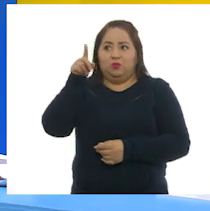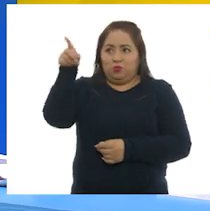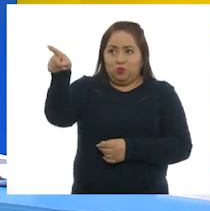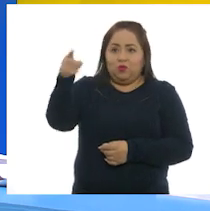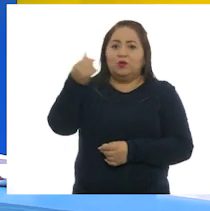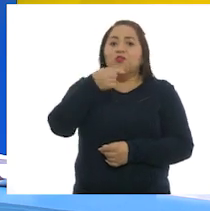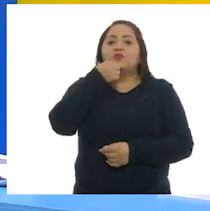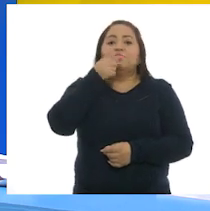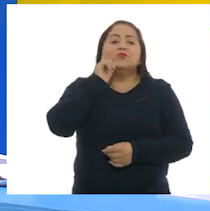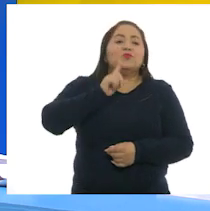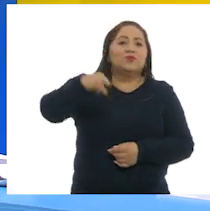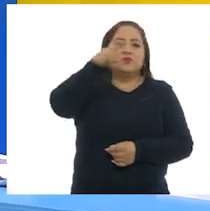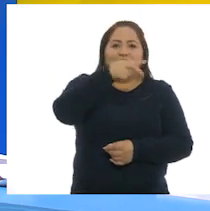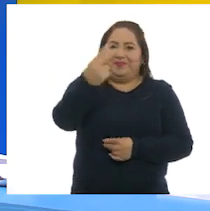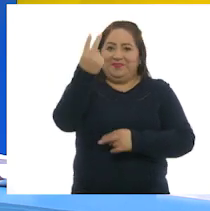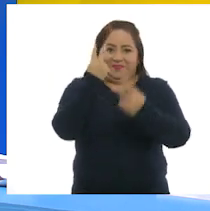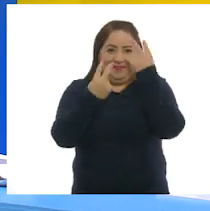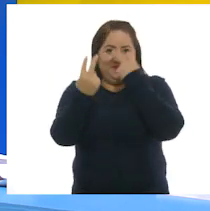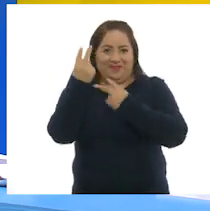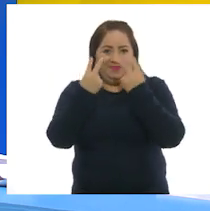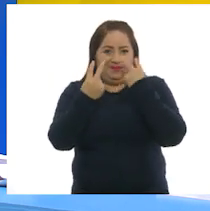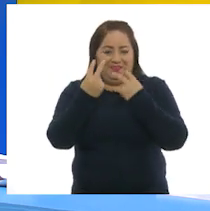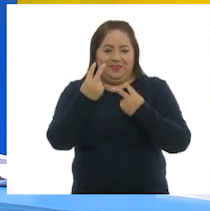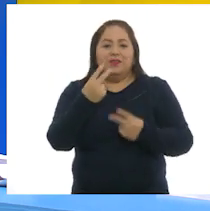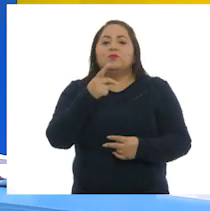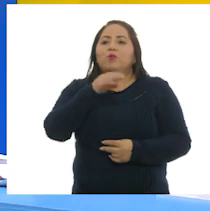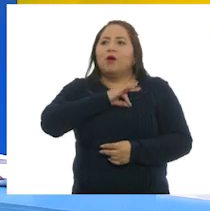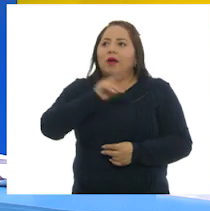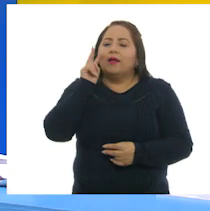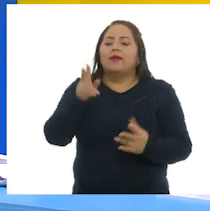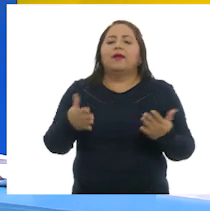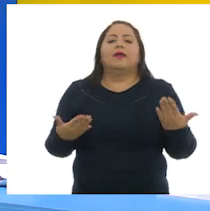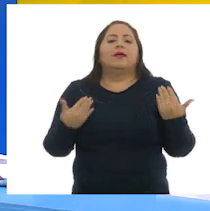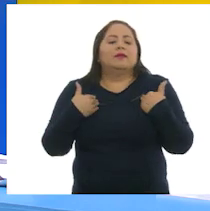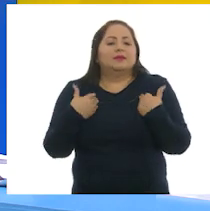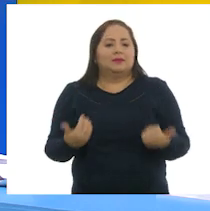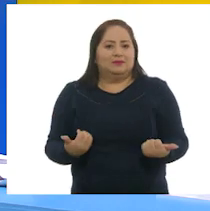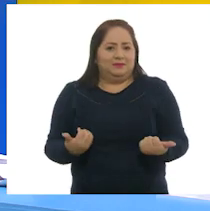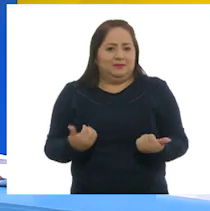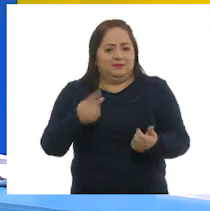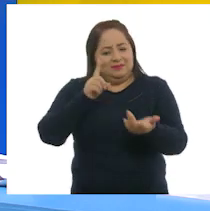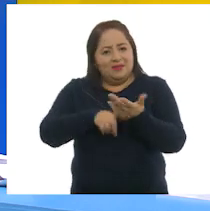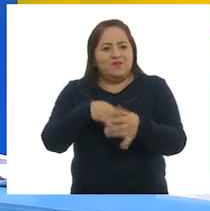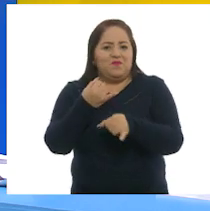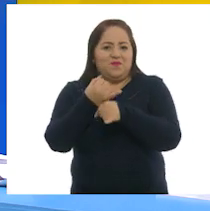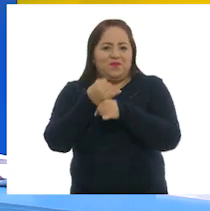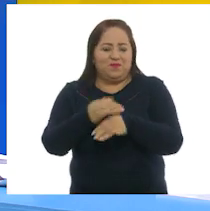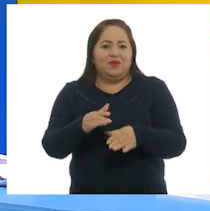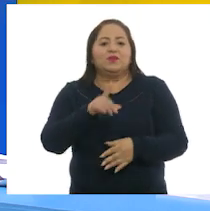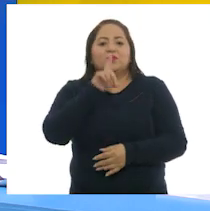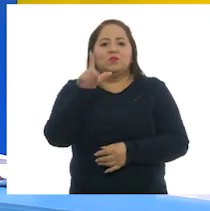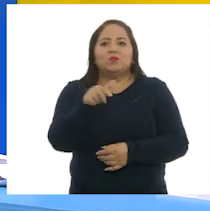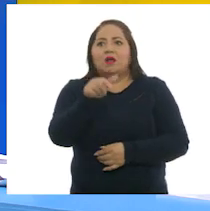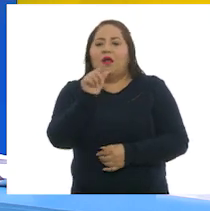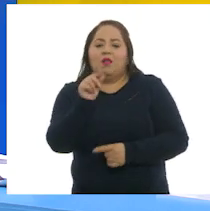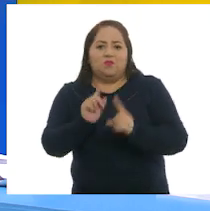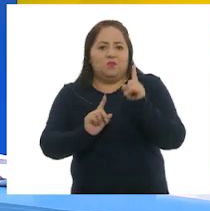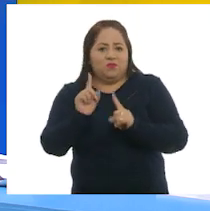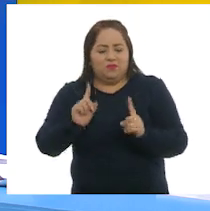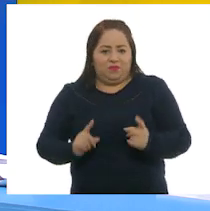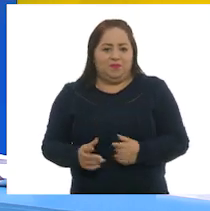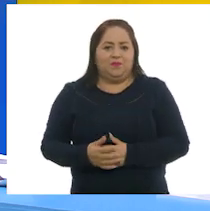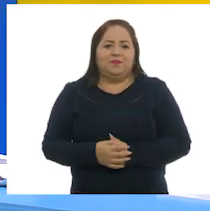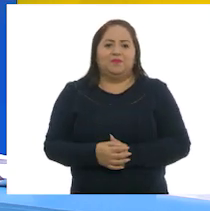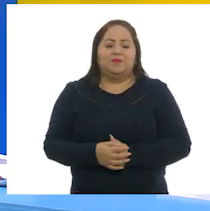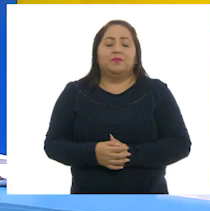y las niñas y los niños que nos acompañan desde casa podrán comprender mejor la información y resolver algunas dudas.